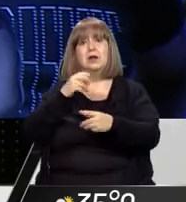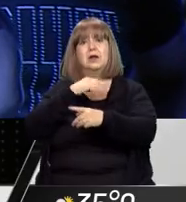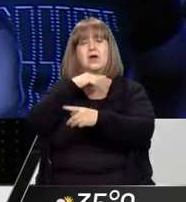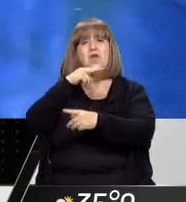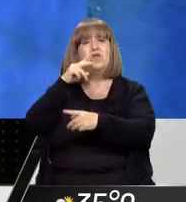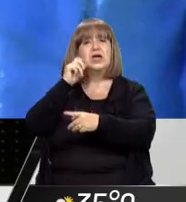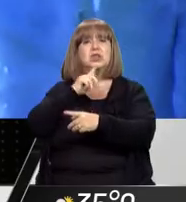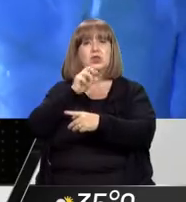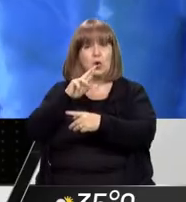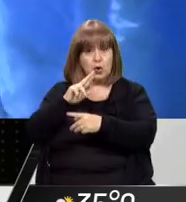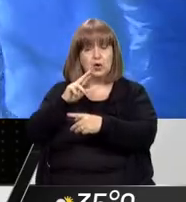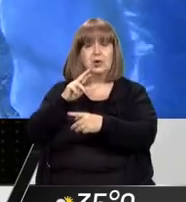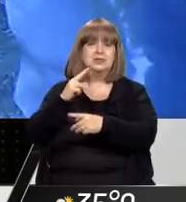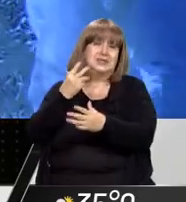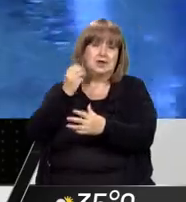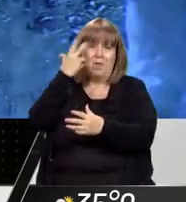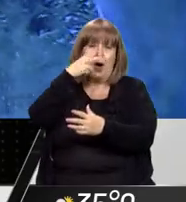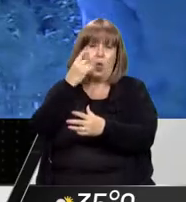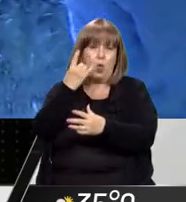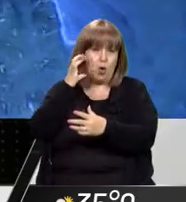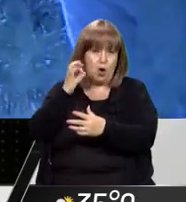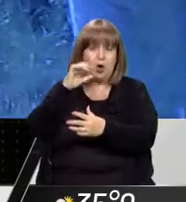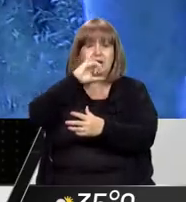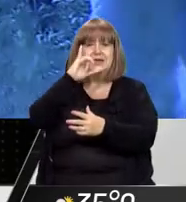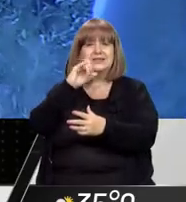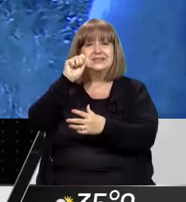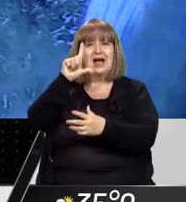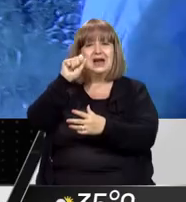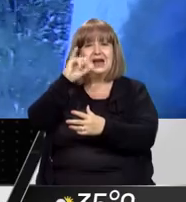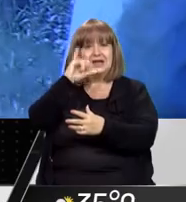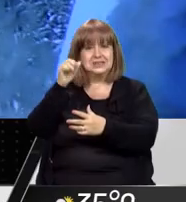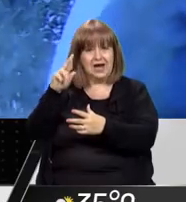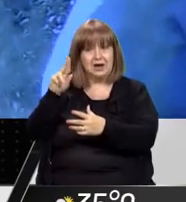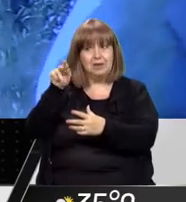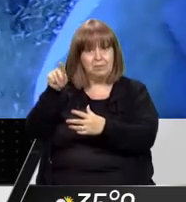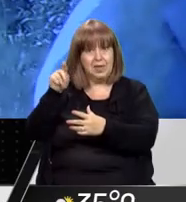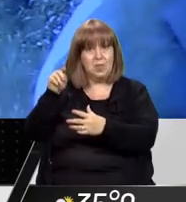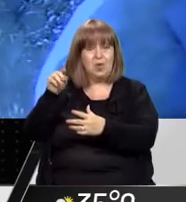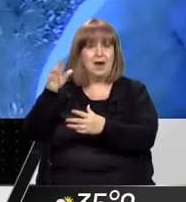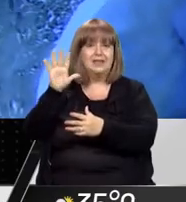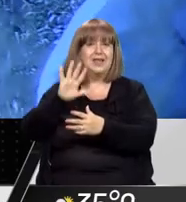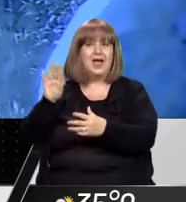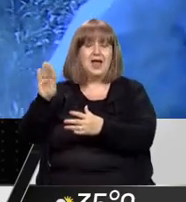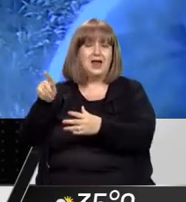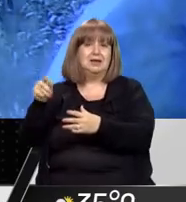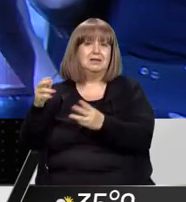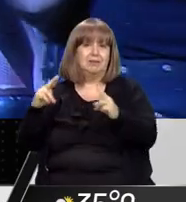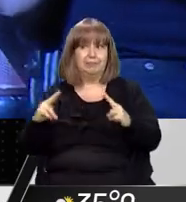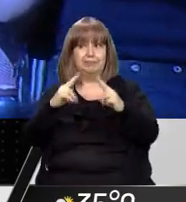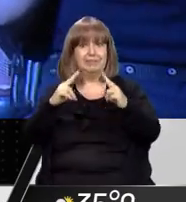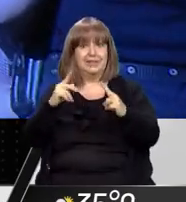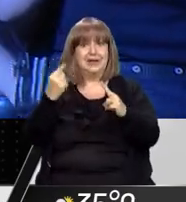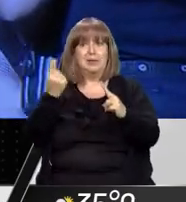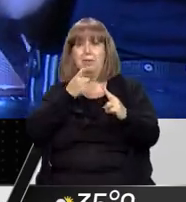Hugo Salazar, este hombre que también era intensamente buscado, inclusive ellos mismos lo habían señalado como el